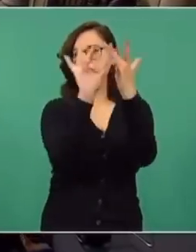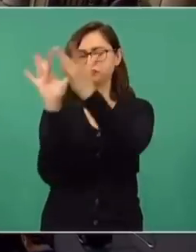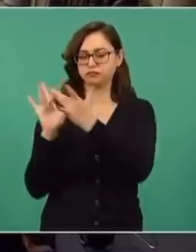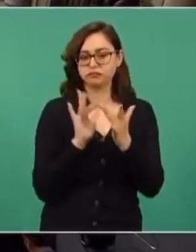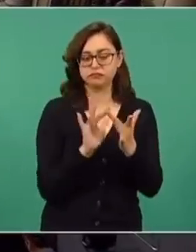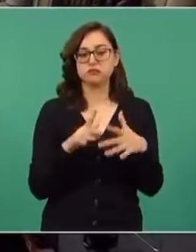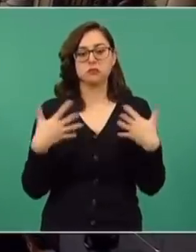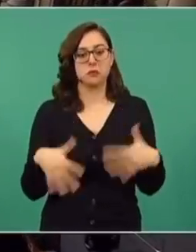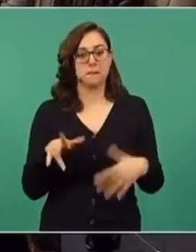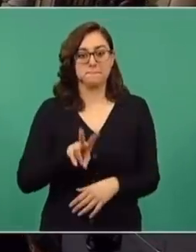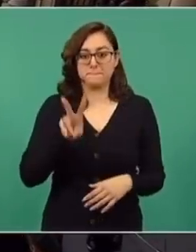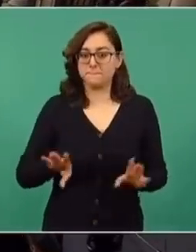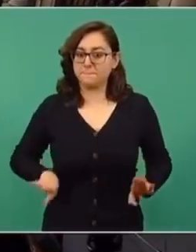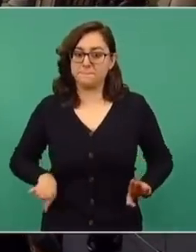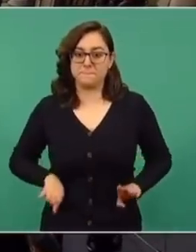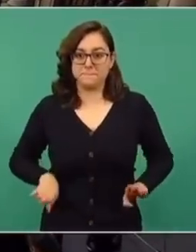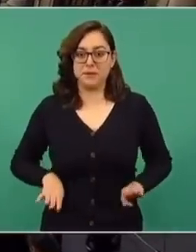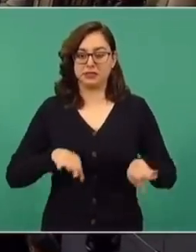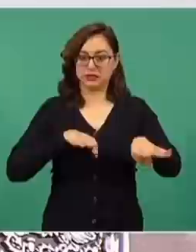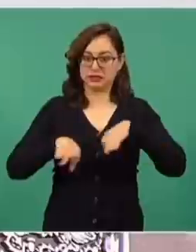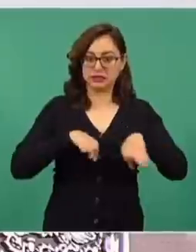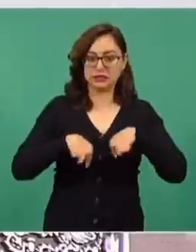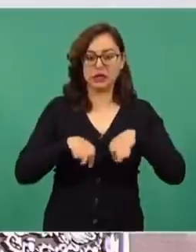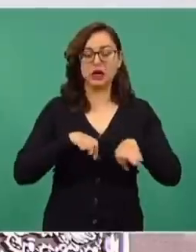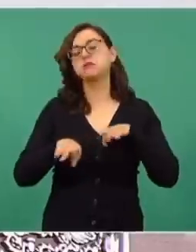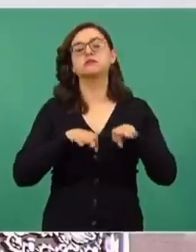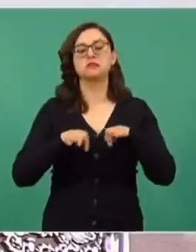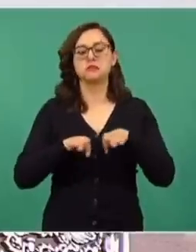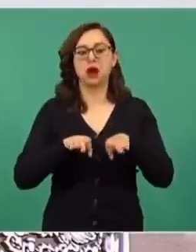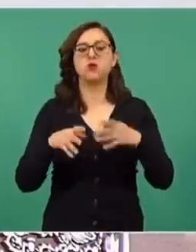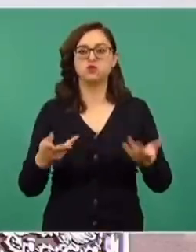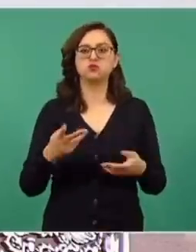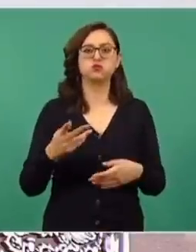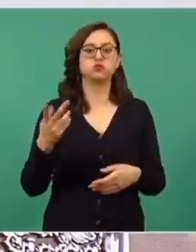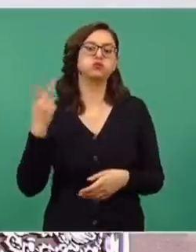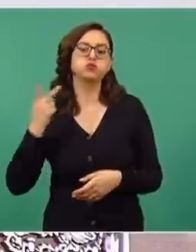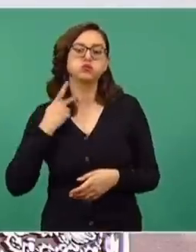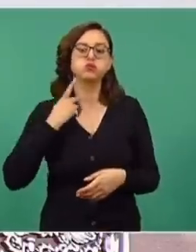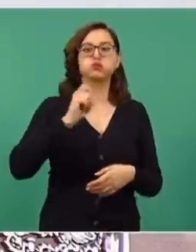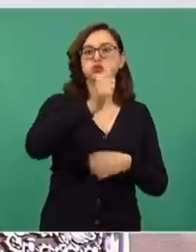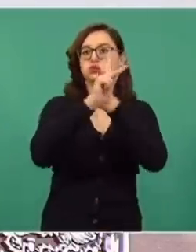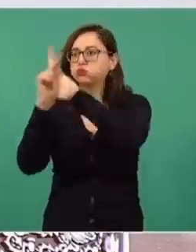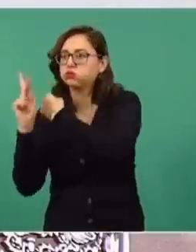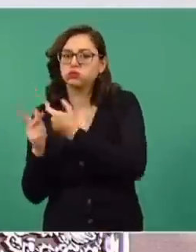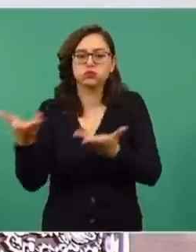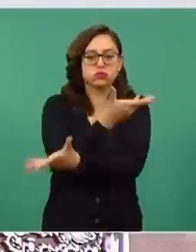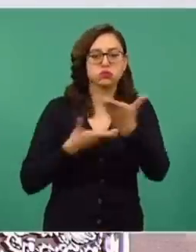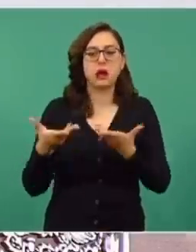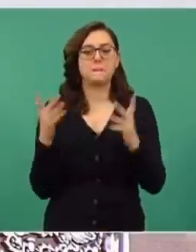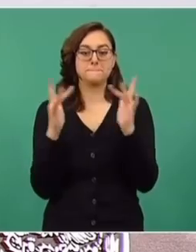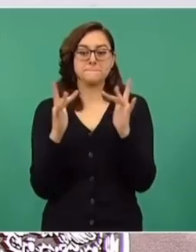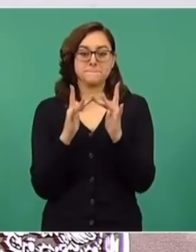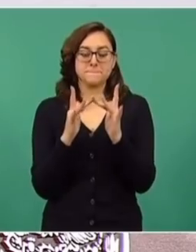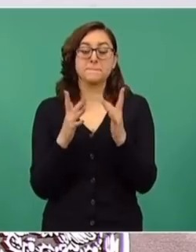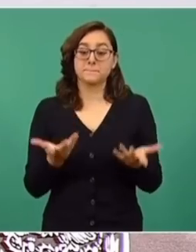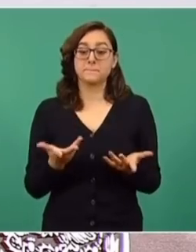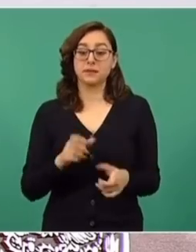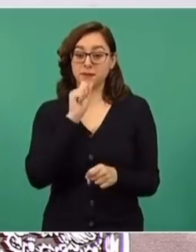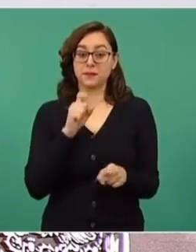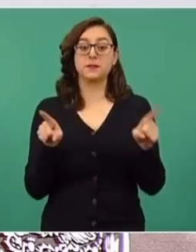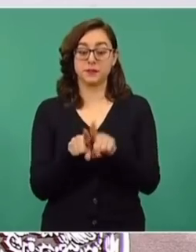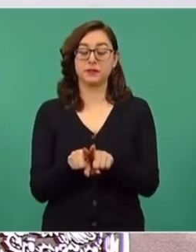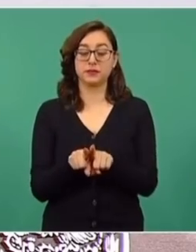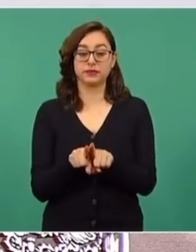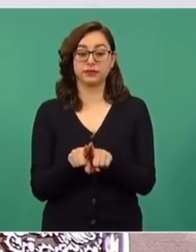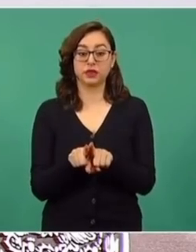desempeño en favor de la política exterior, en especial por